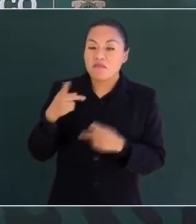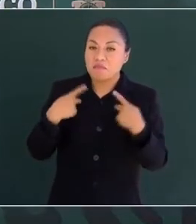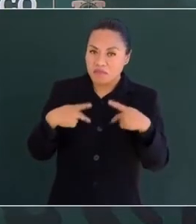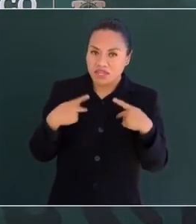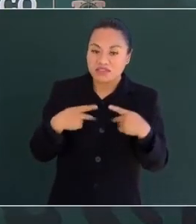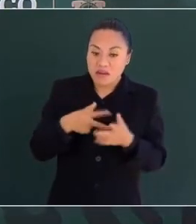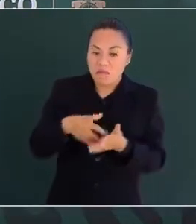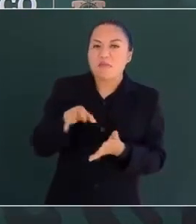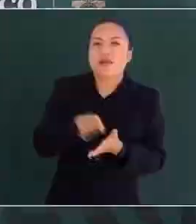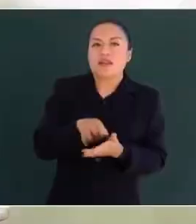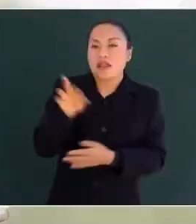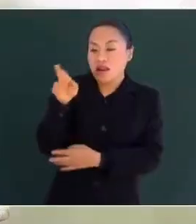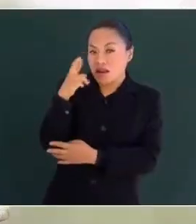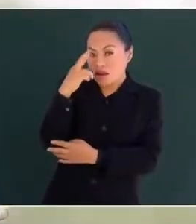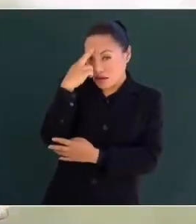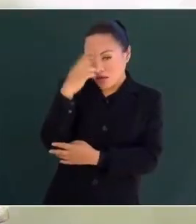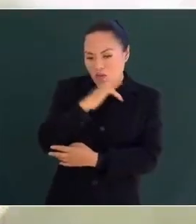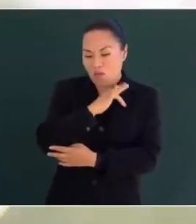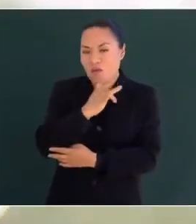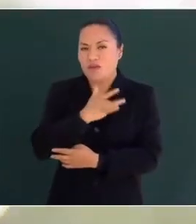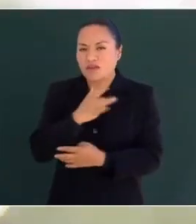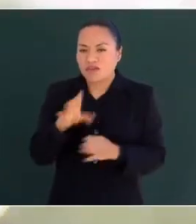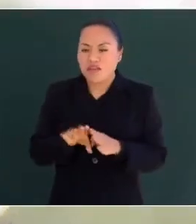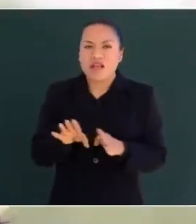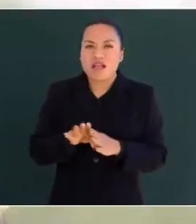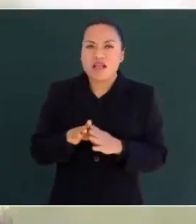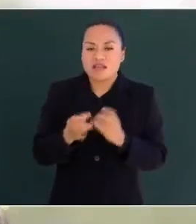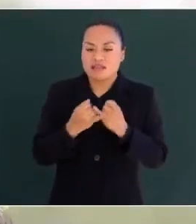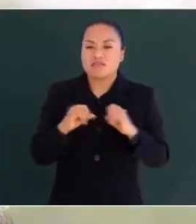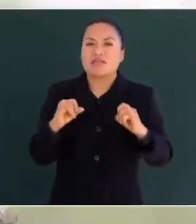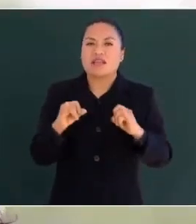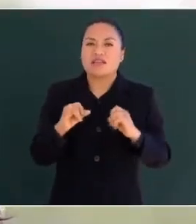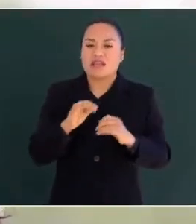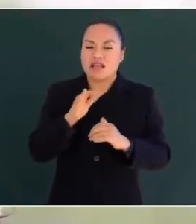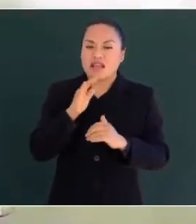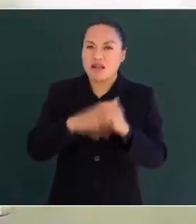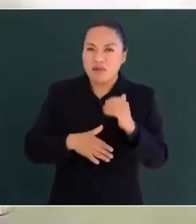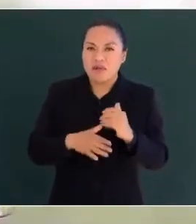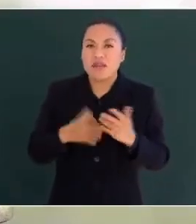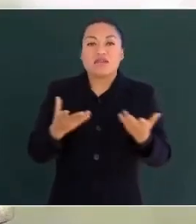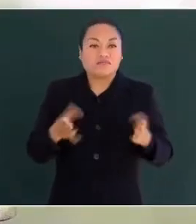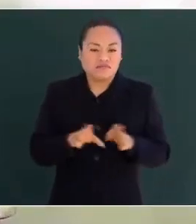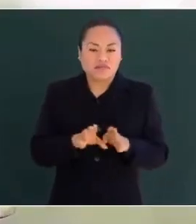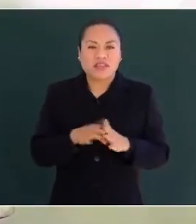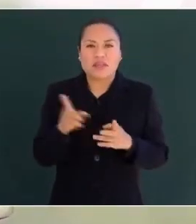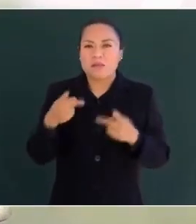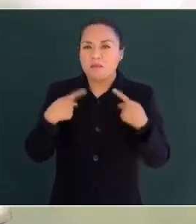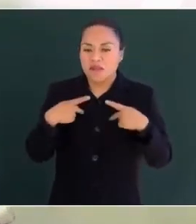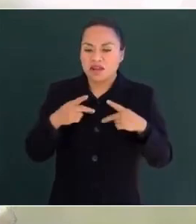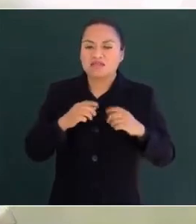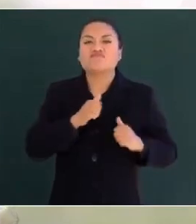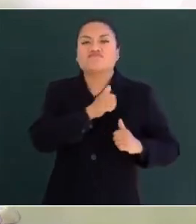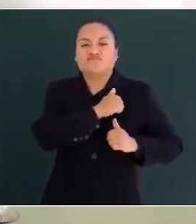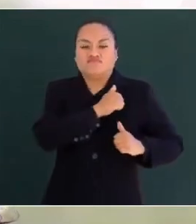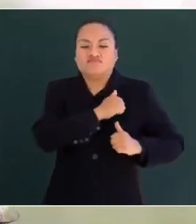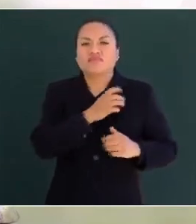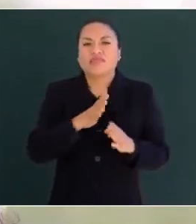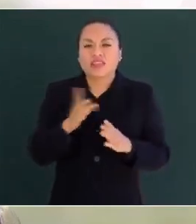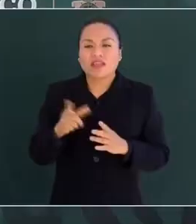el recuerdo de la generación que acababa y la esperanza de la que iba a nacer. Soldado valiente hasta